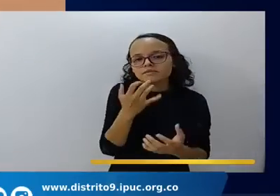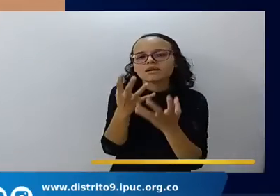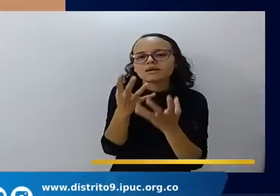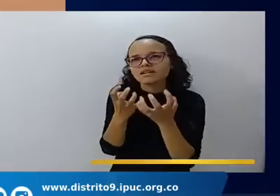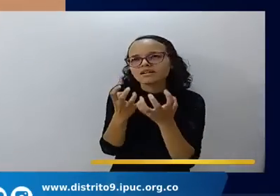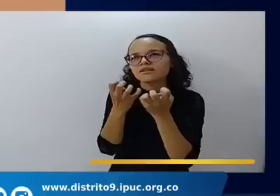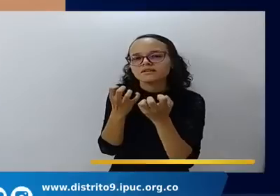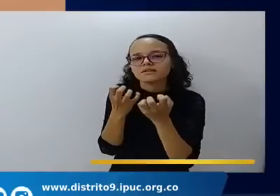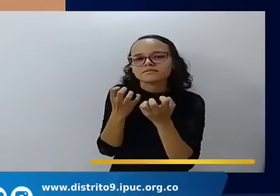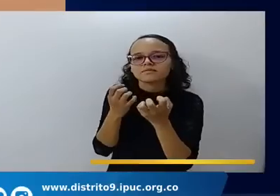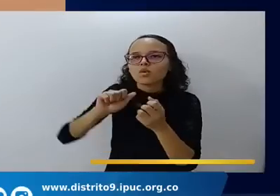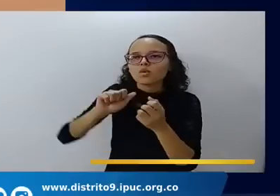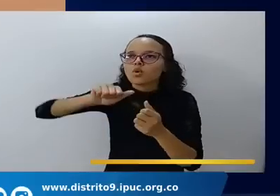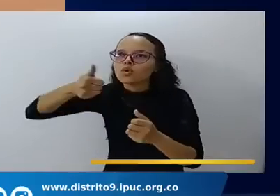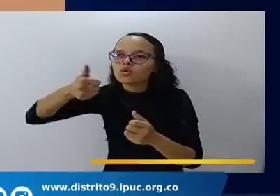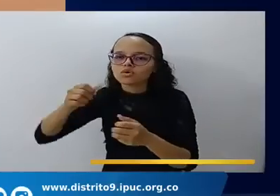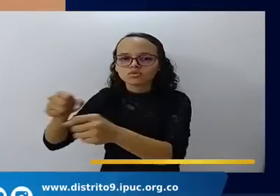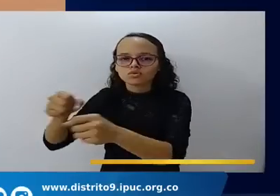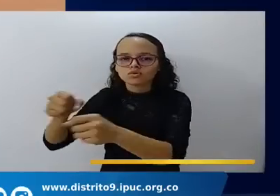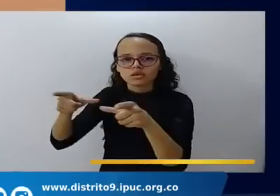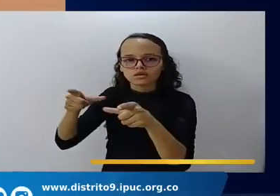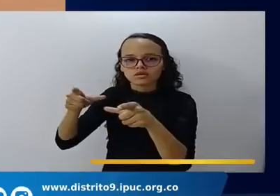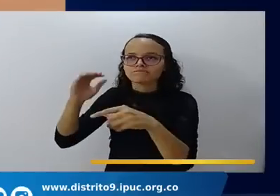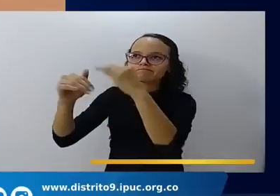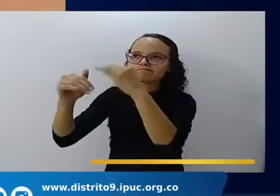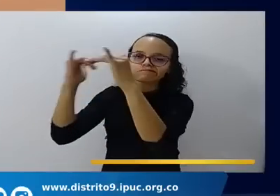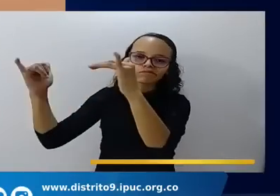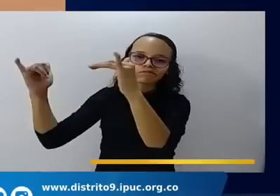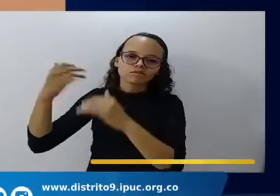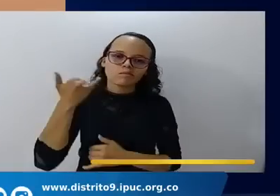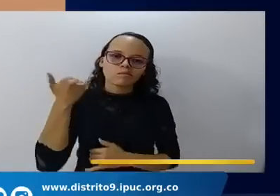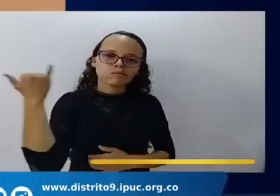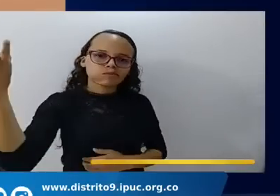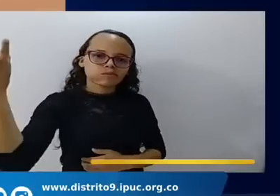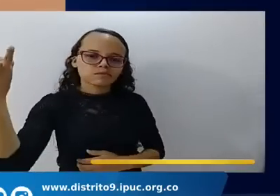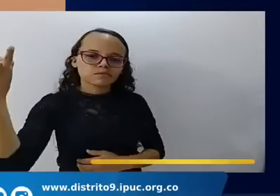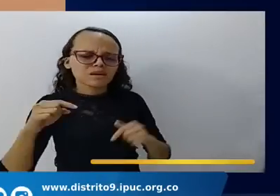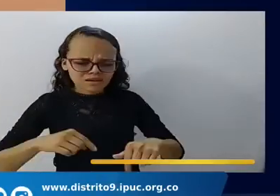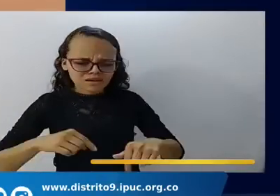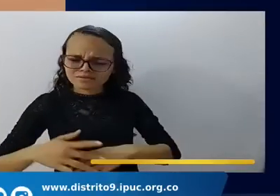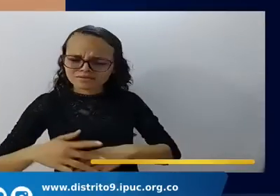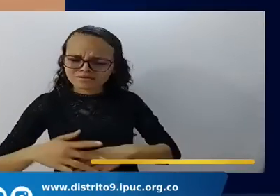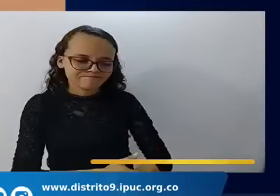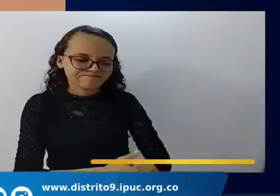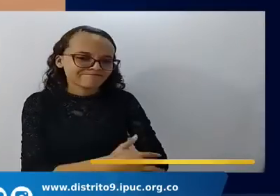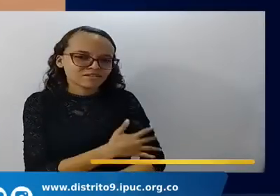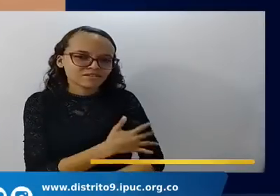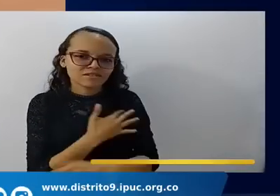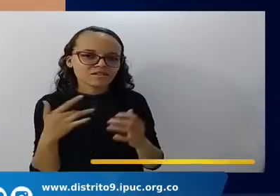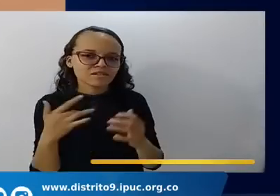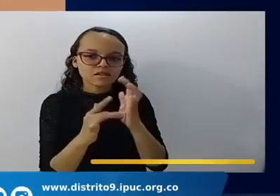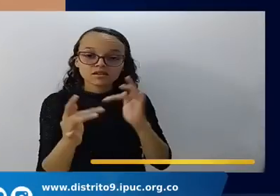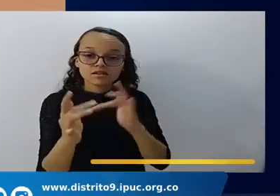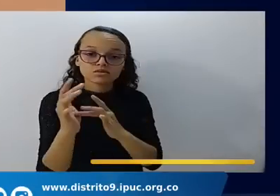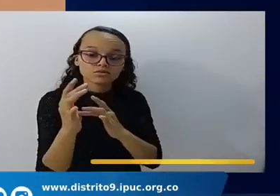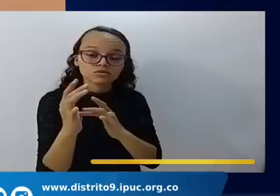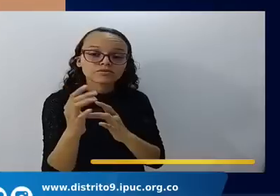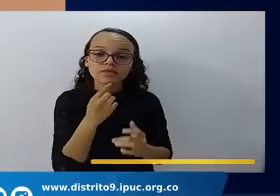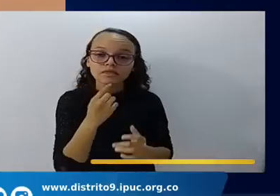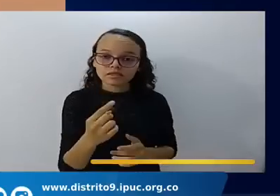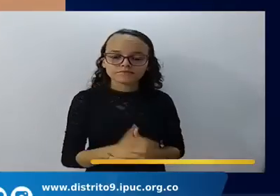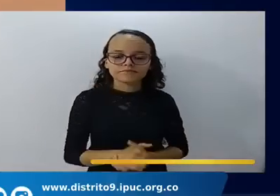es celestial hermano yo siento aquí la presencia del señor por lo cual